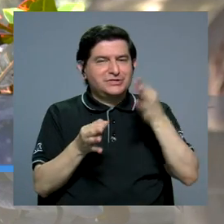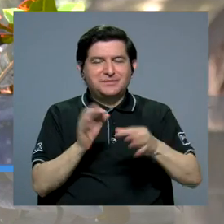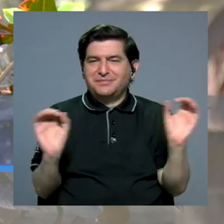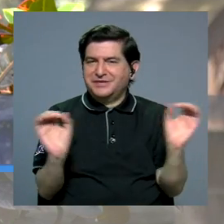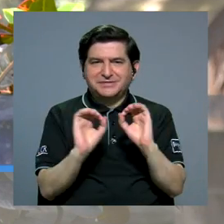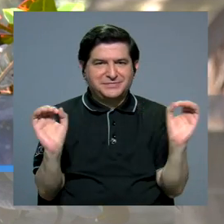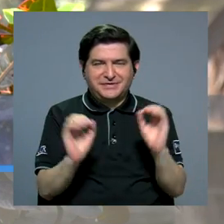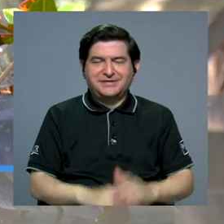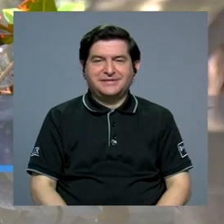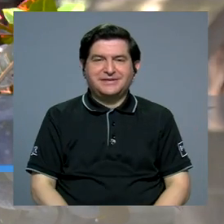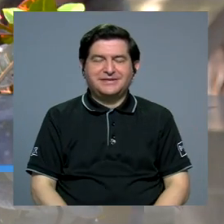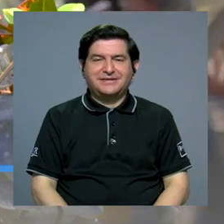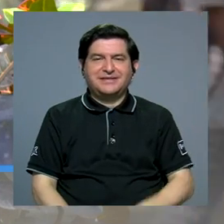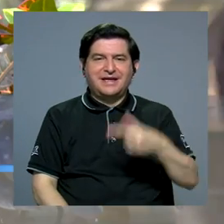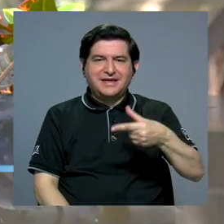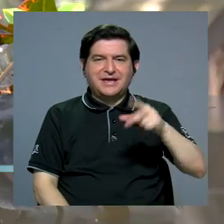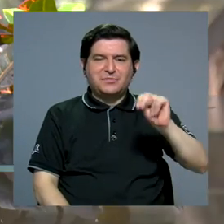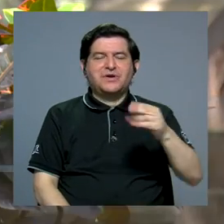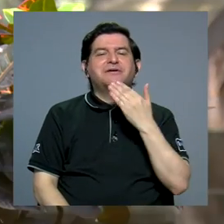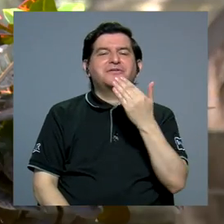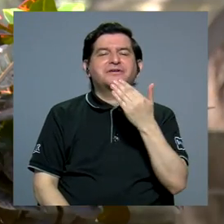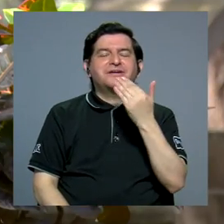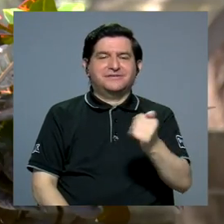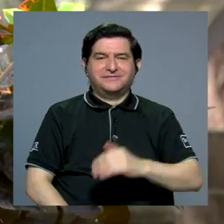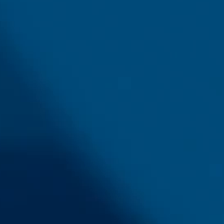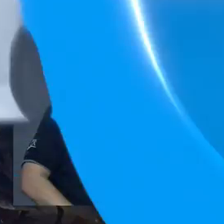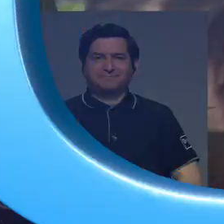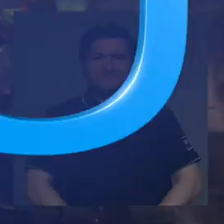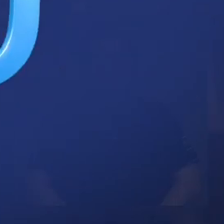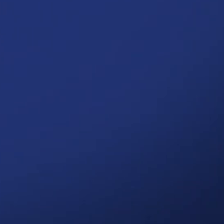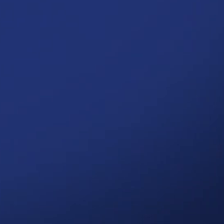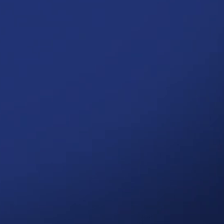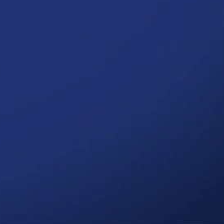ninguna parte. Don Guillermo Navarro, muy amable. Muchísimas gracias.